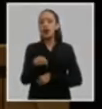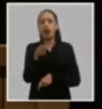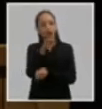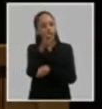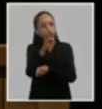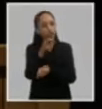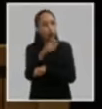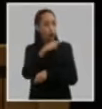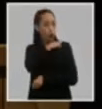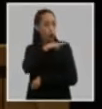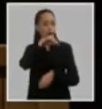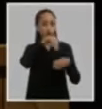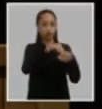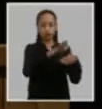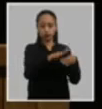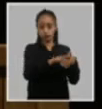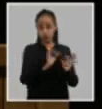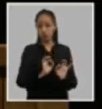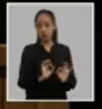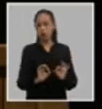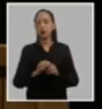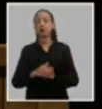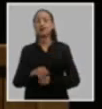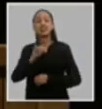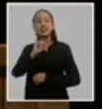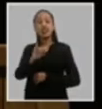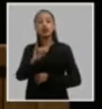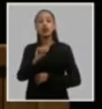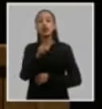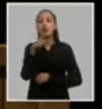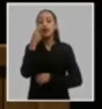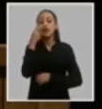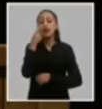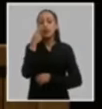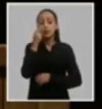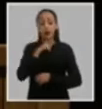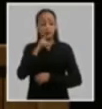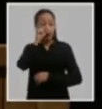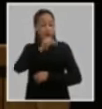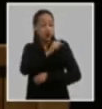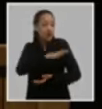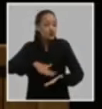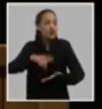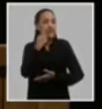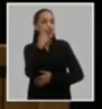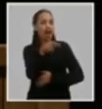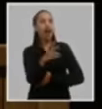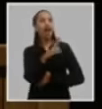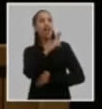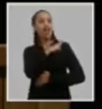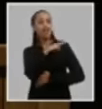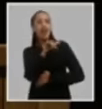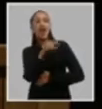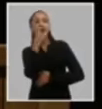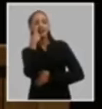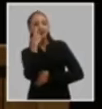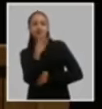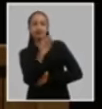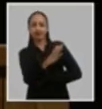reservas sexto establecer una política dirigida a reportar la imagen social de los cuadros su atención y estimulación